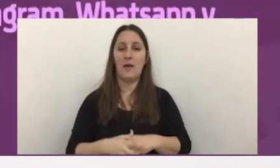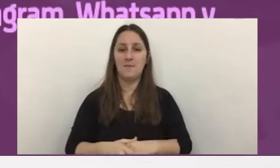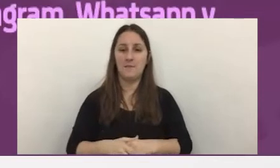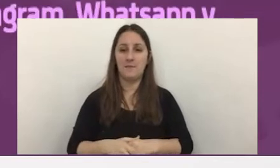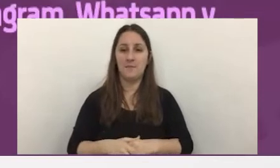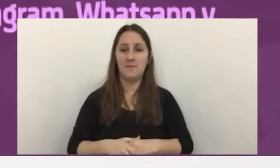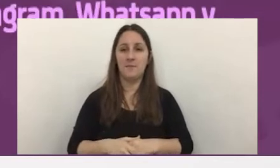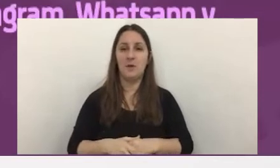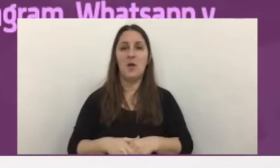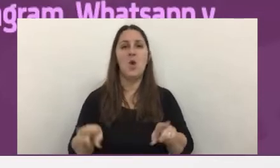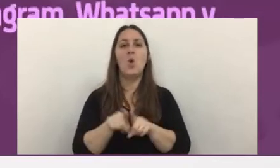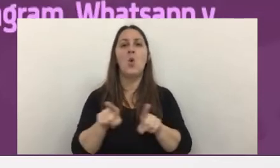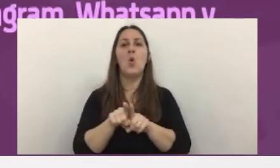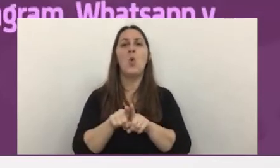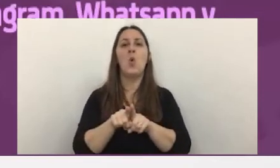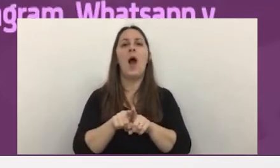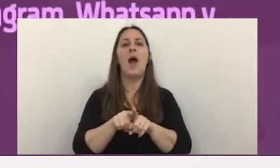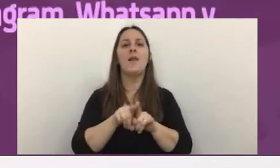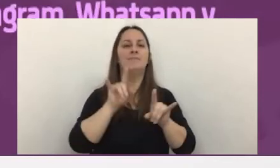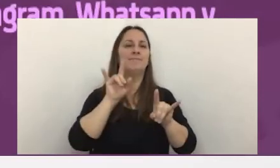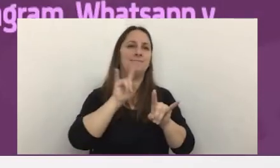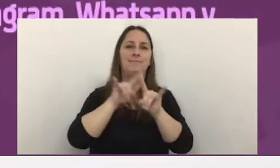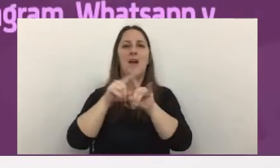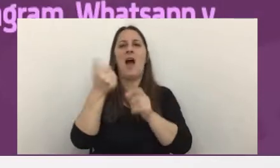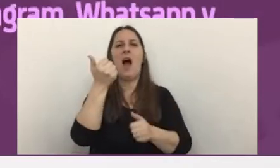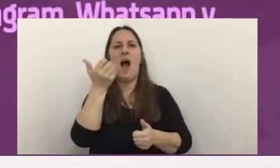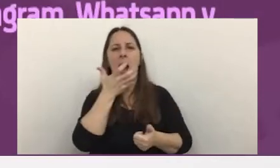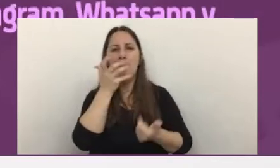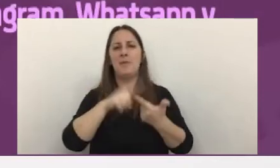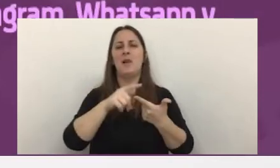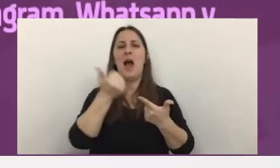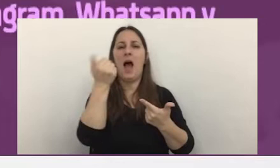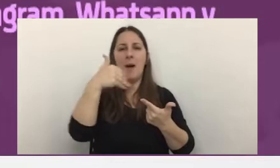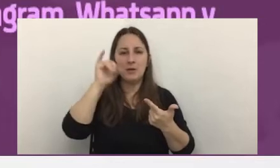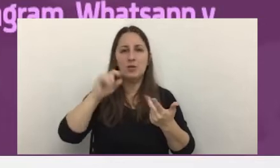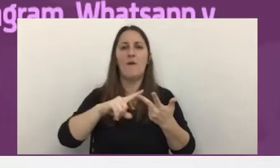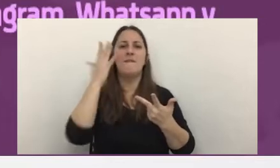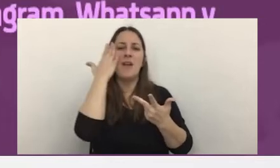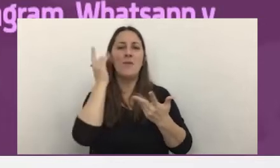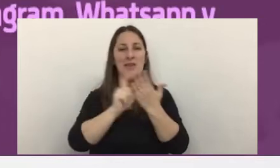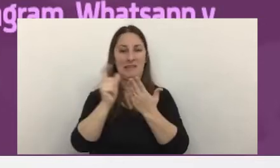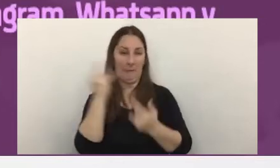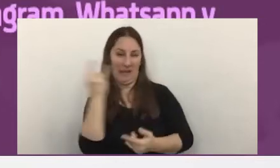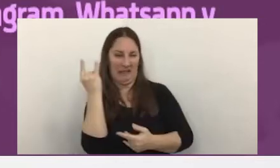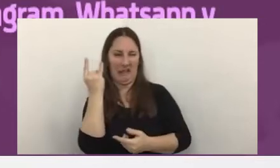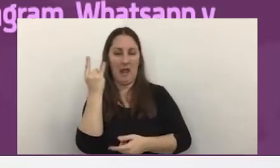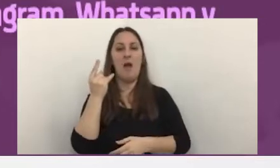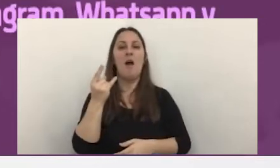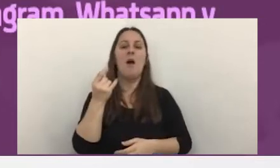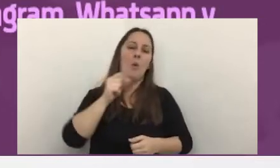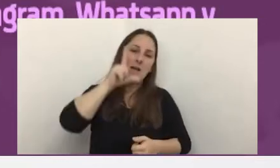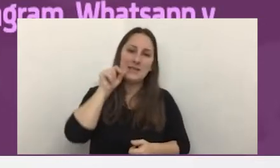hacerse pasar por las plataformas más conocidas como apple amazon facebook instagram tiktok whatsapp